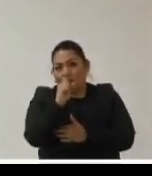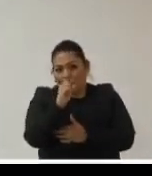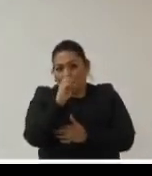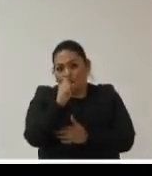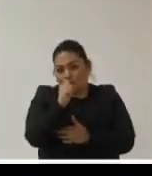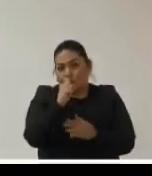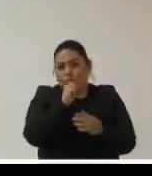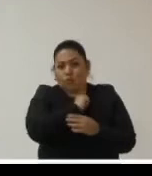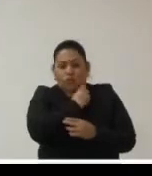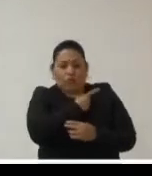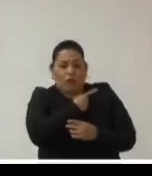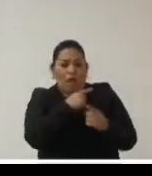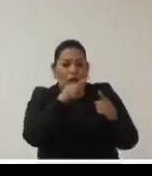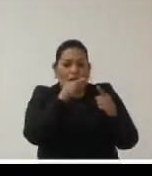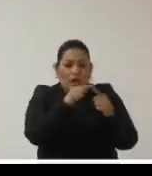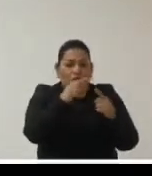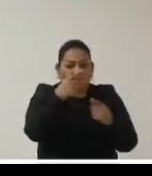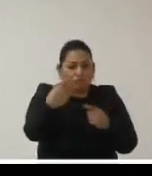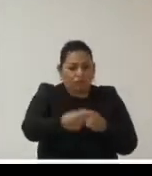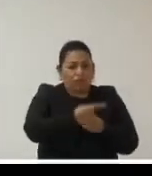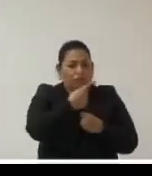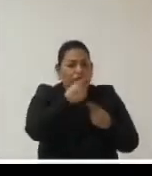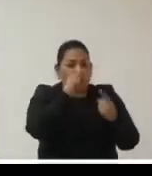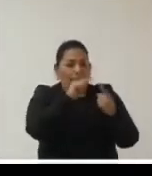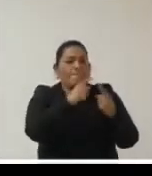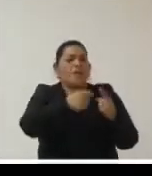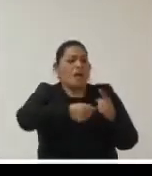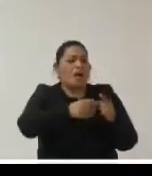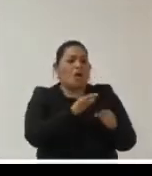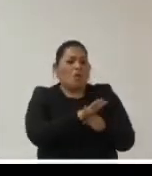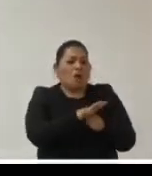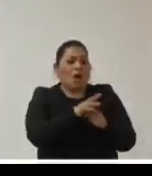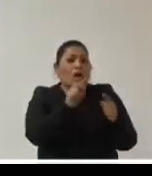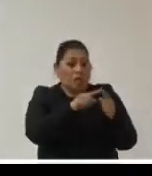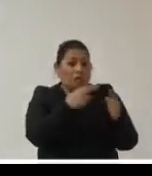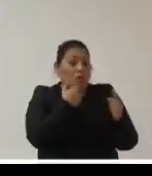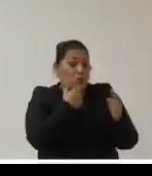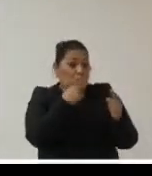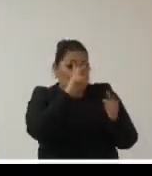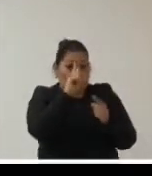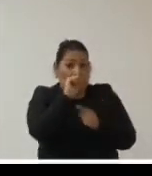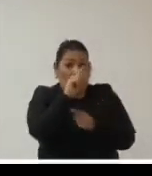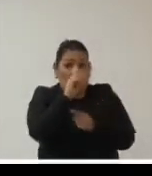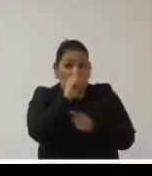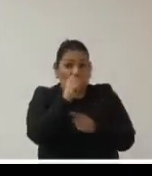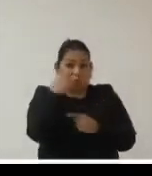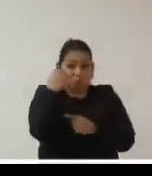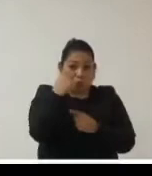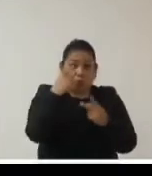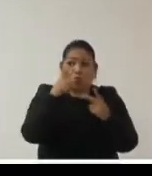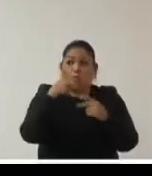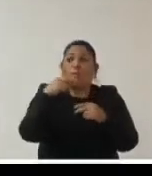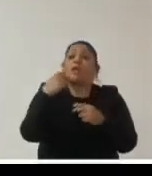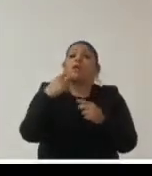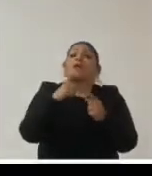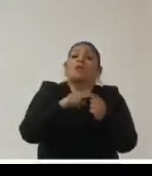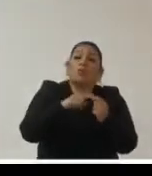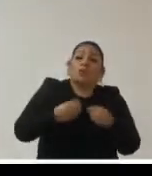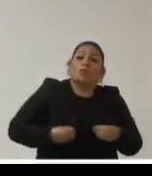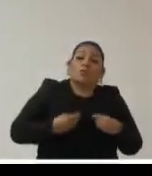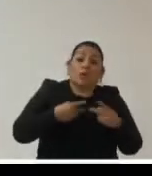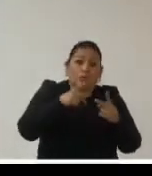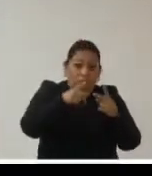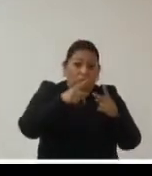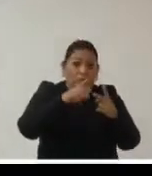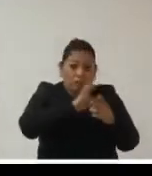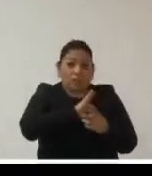pandemia tenían que hacerse varias preguntas la primera ese uso de los datos es necesario para conseguir el fin que se persigue se